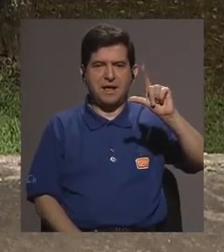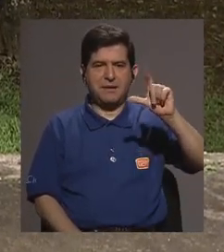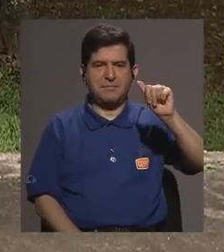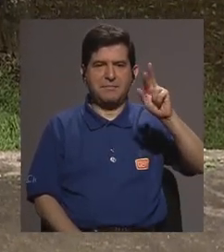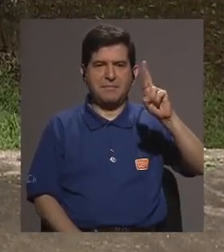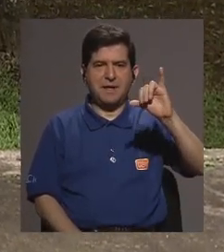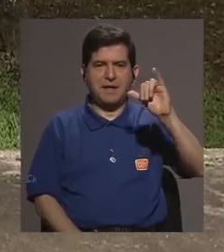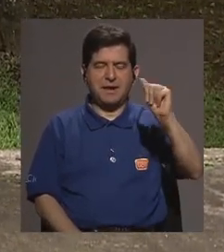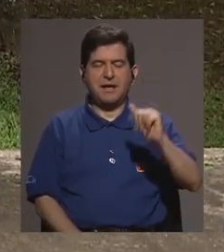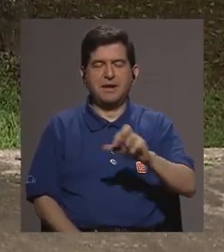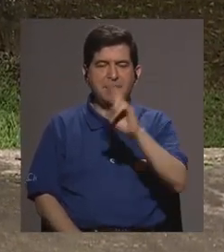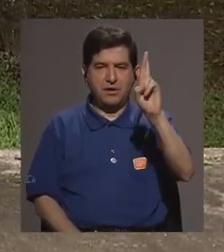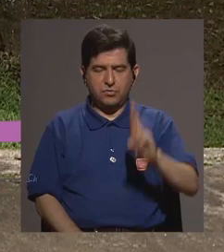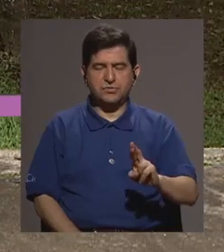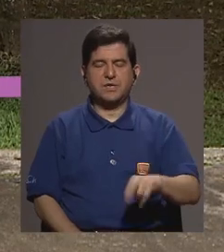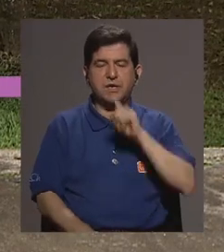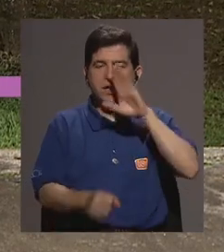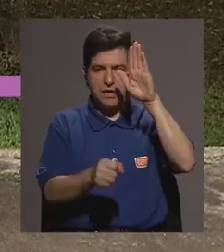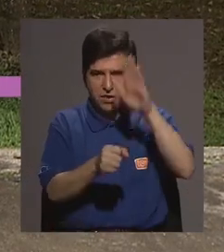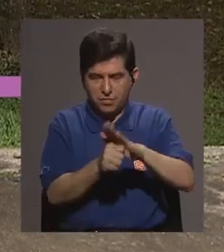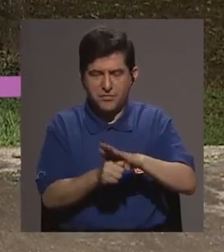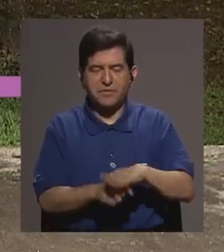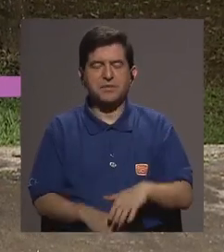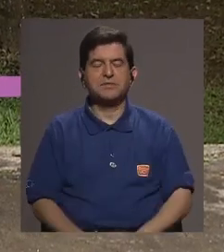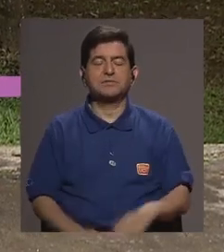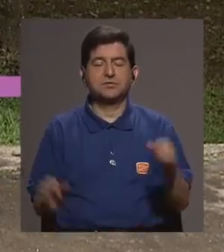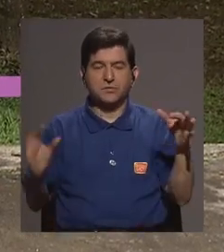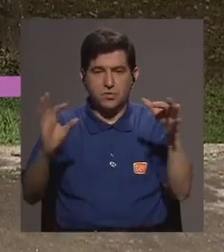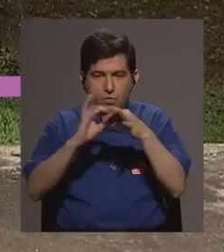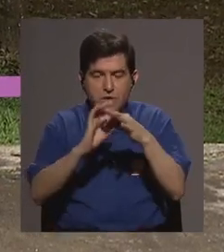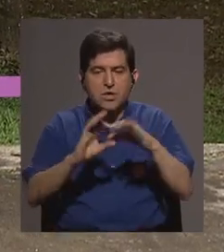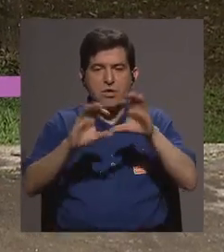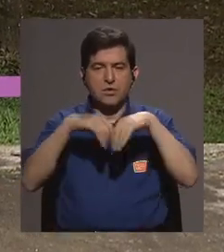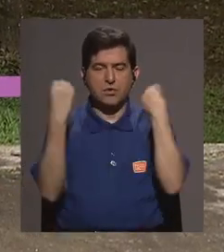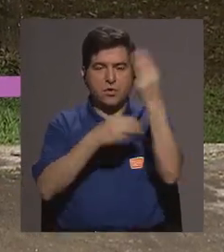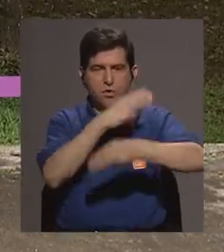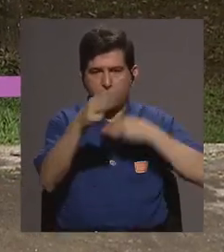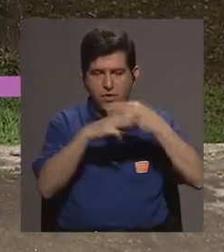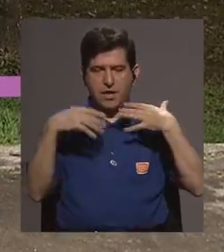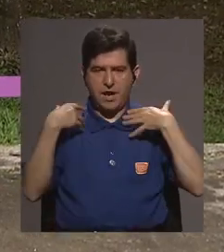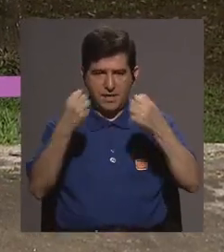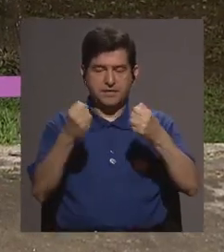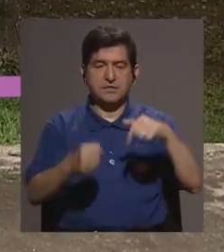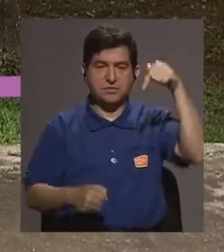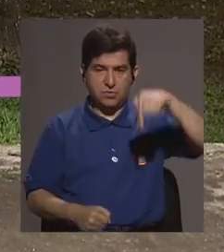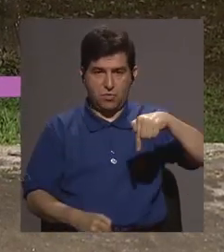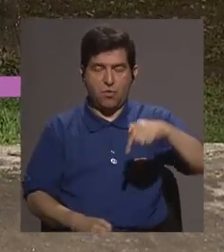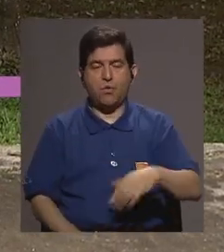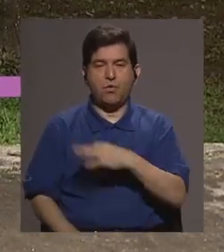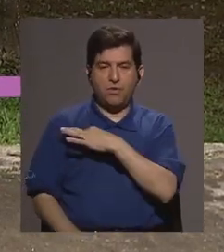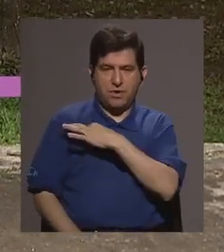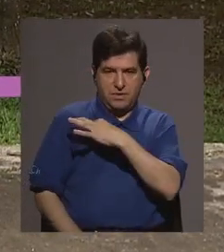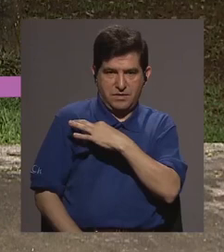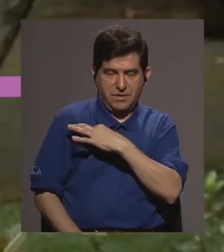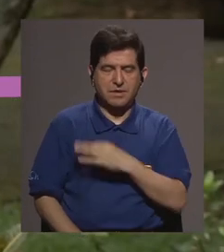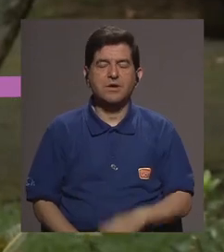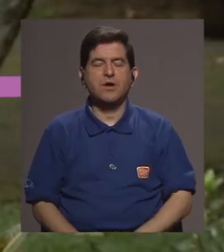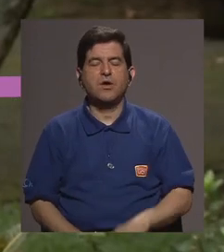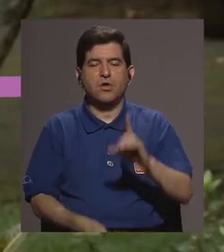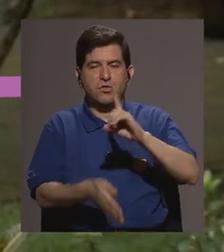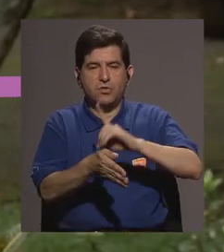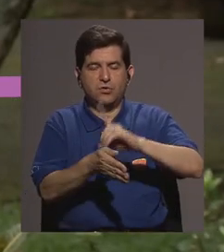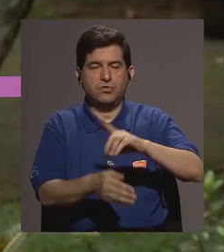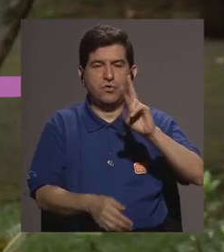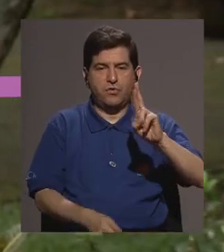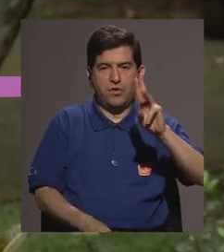compromiso que adquirió nuestro país en este tema con la Organización Mundial de la Salud para lo cual contamos con nuestro invitado el doctor Rodrigo